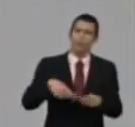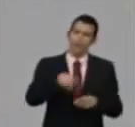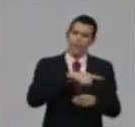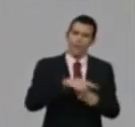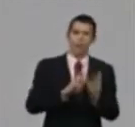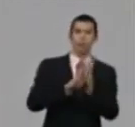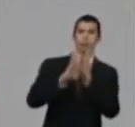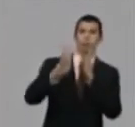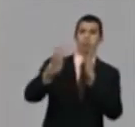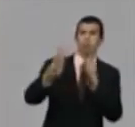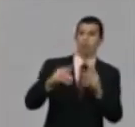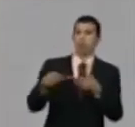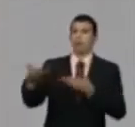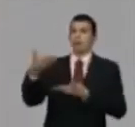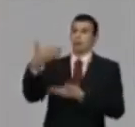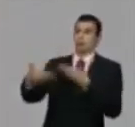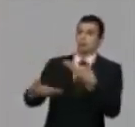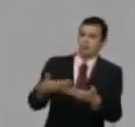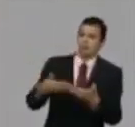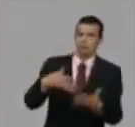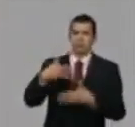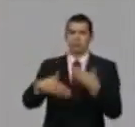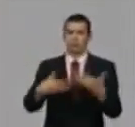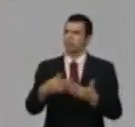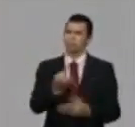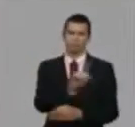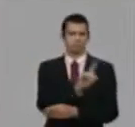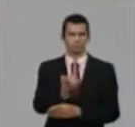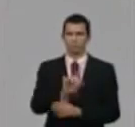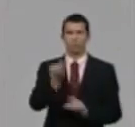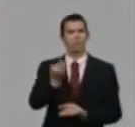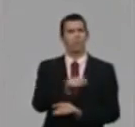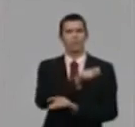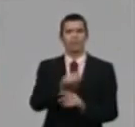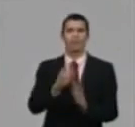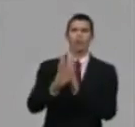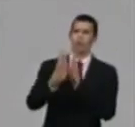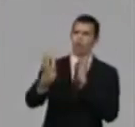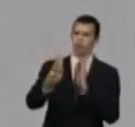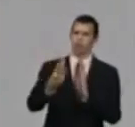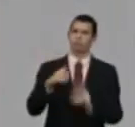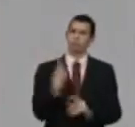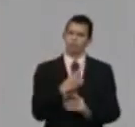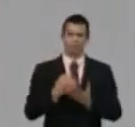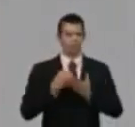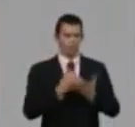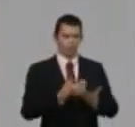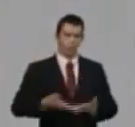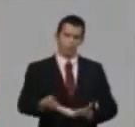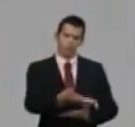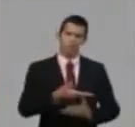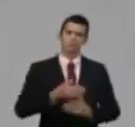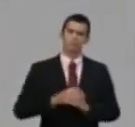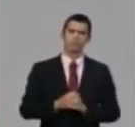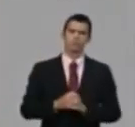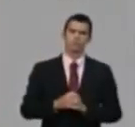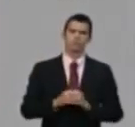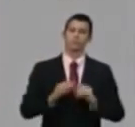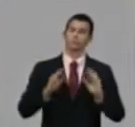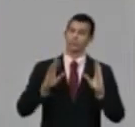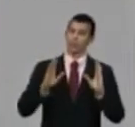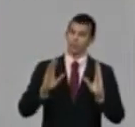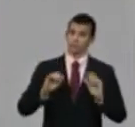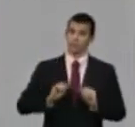cosas parecidas. También el Ministerio de Finanzas puede hacer referencia a este tema. Ahora, hay un grupo de personas que ya han requerido